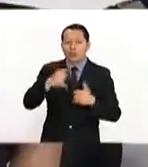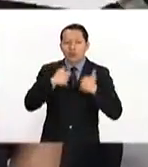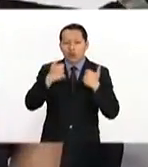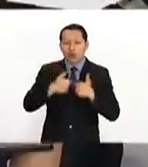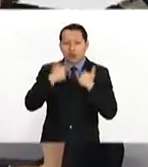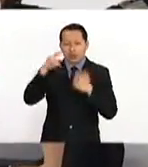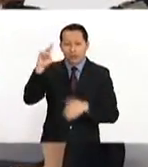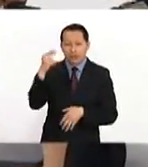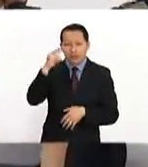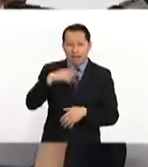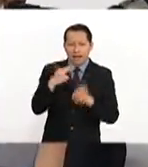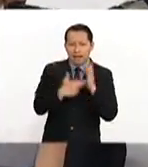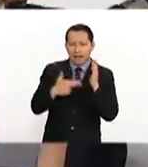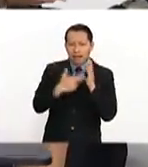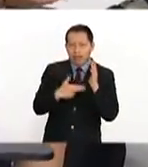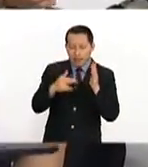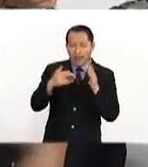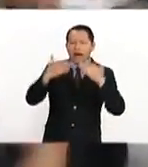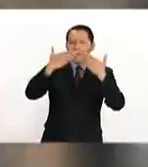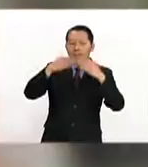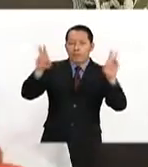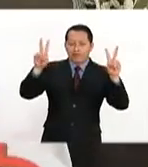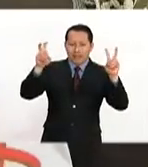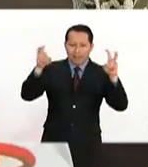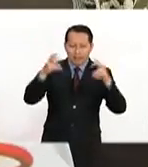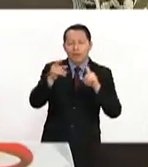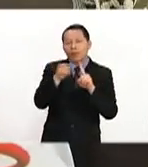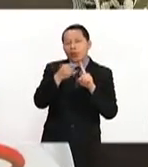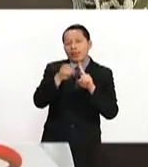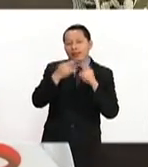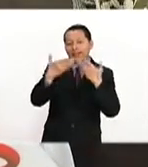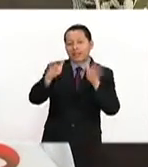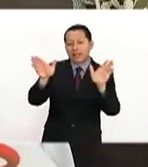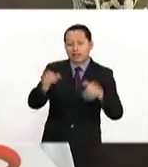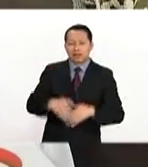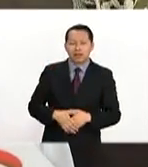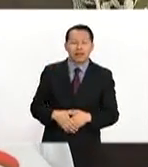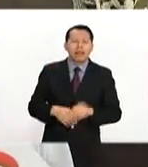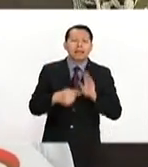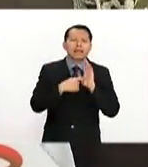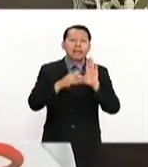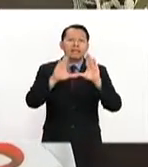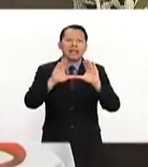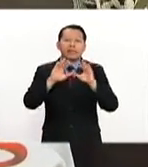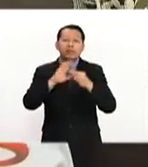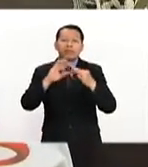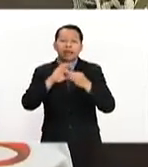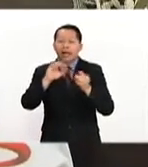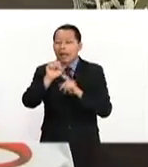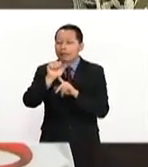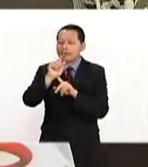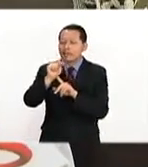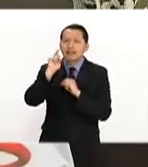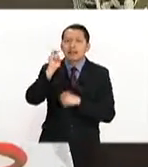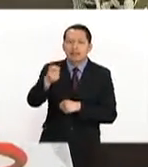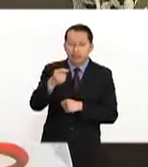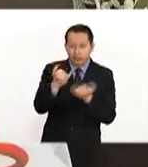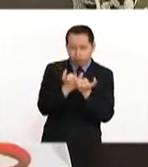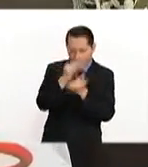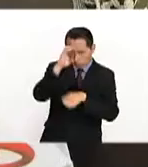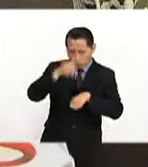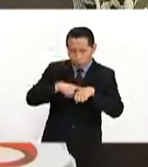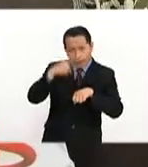superior tomaron el taller Puertas Abiertas. Les enseñamos cómo funciona el SAT, cómo está integrado el SAT, les hablamos un poco de cultura